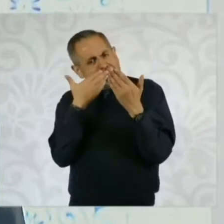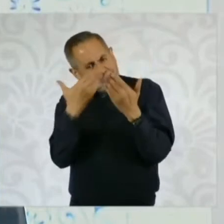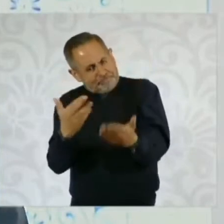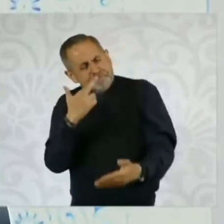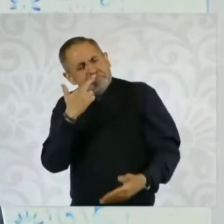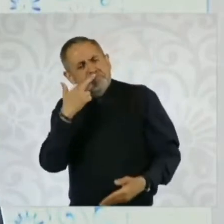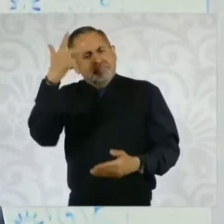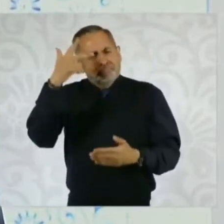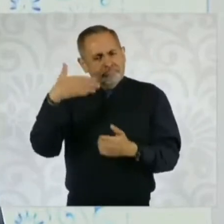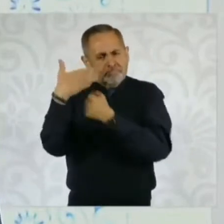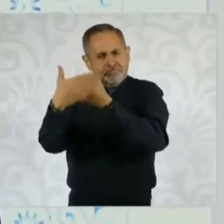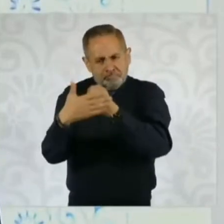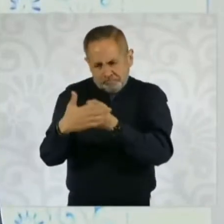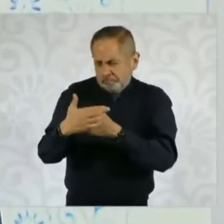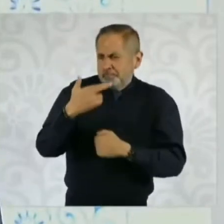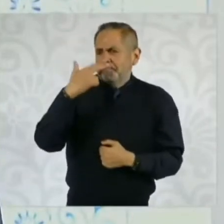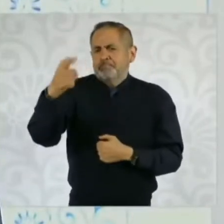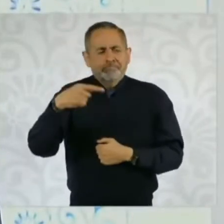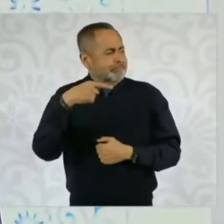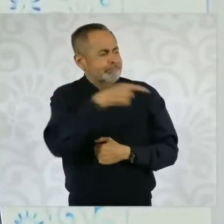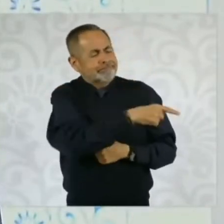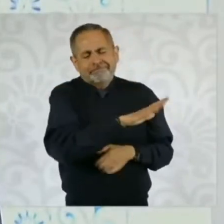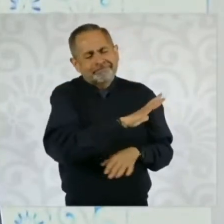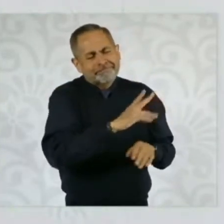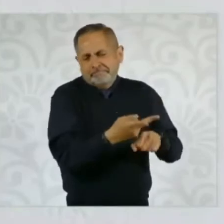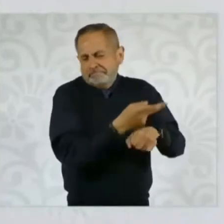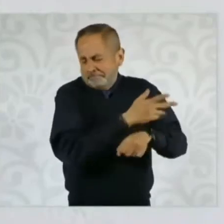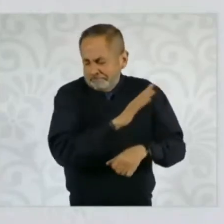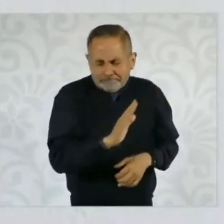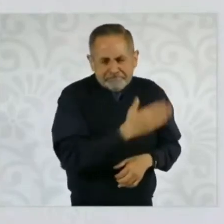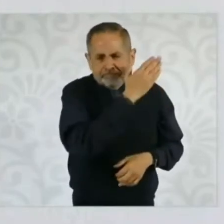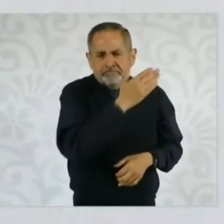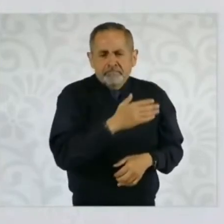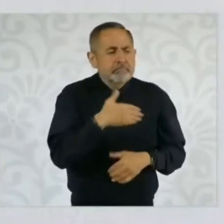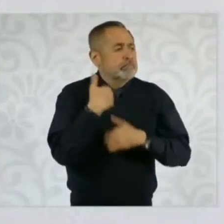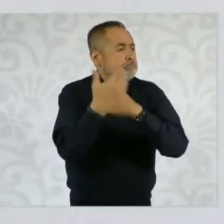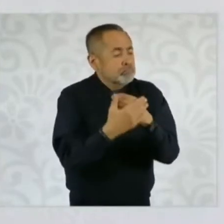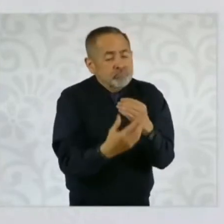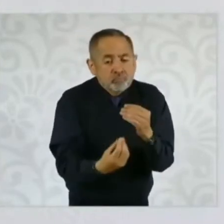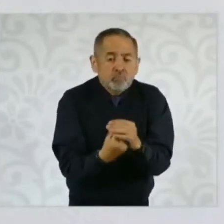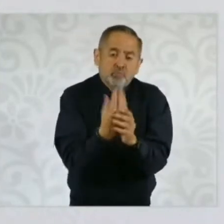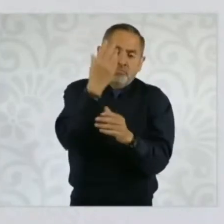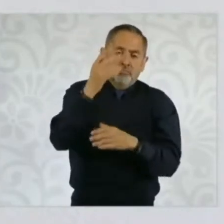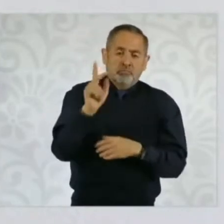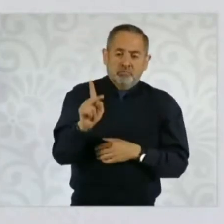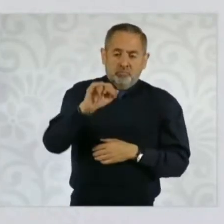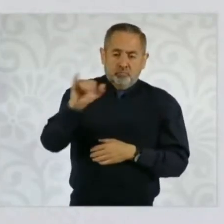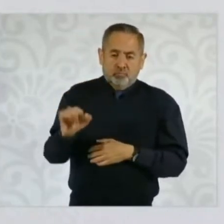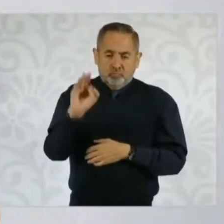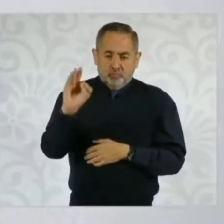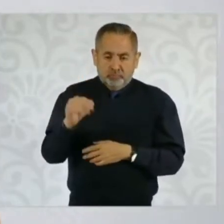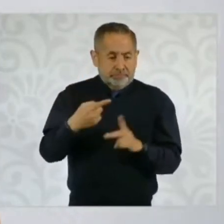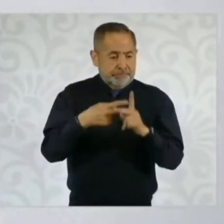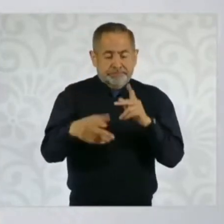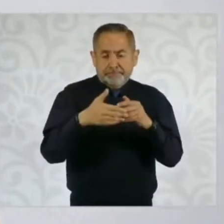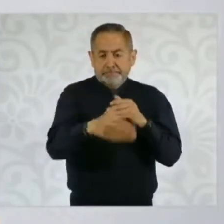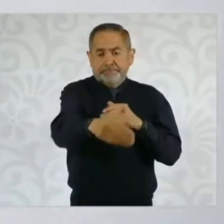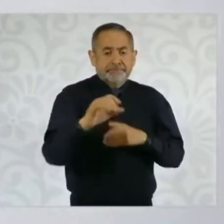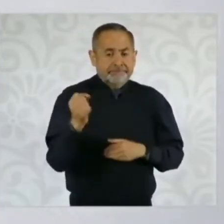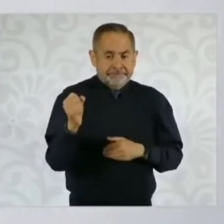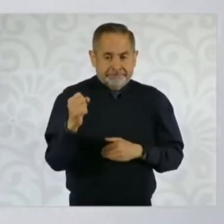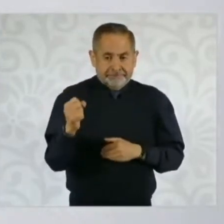Entonces, va a ser mejor Poder Judicial el que tengamos a partir de septiembre